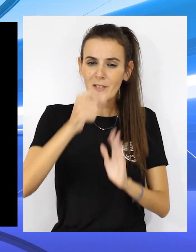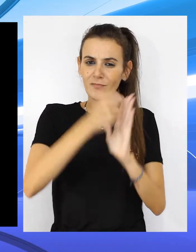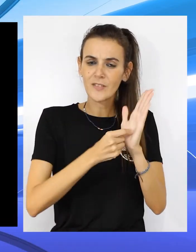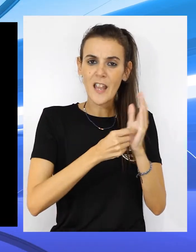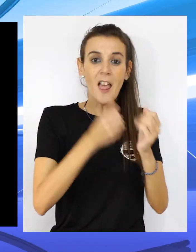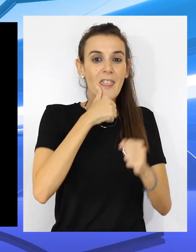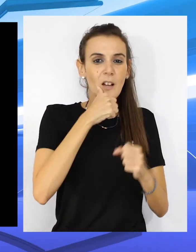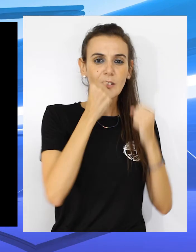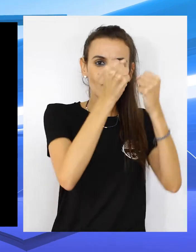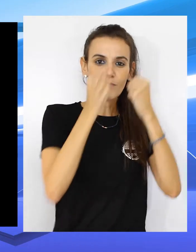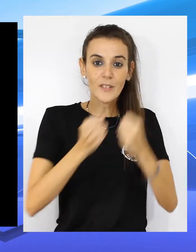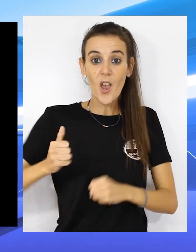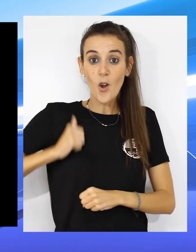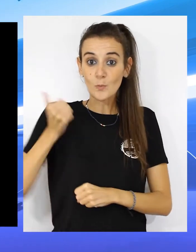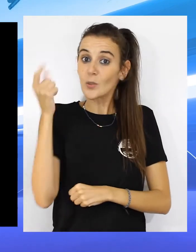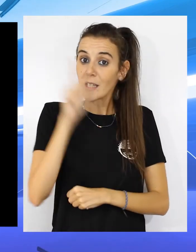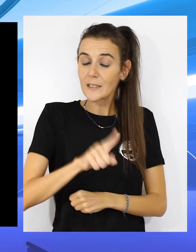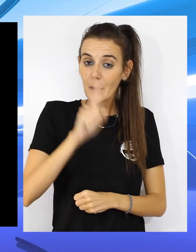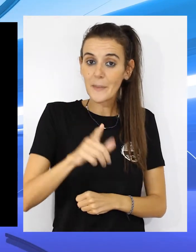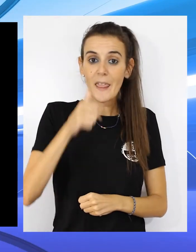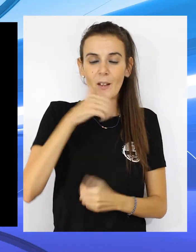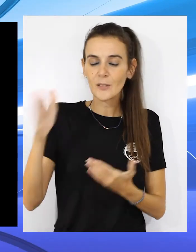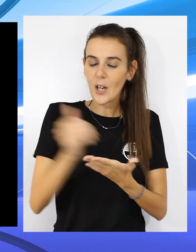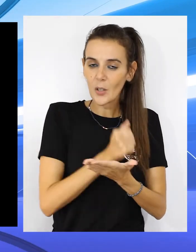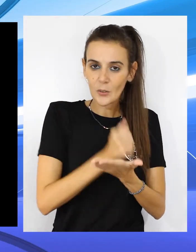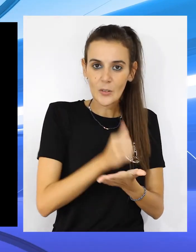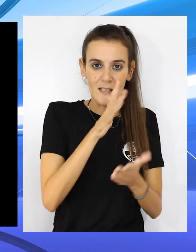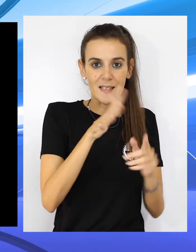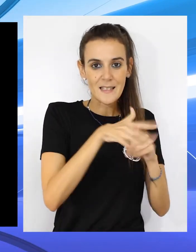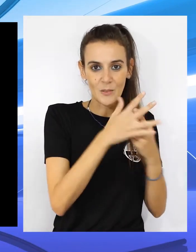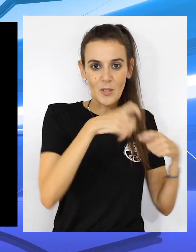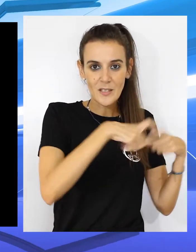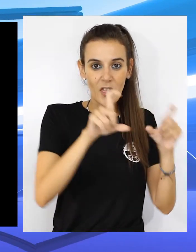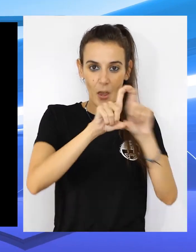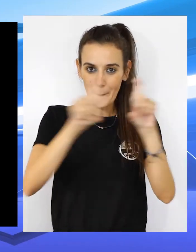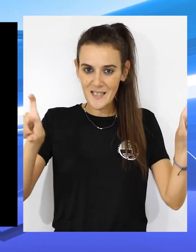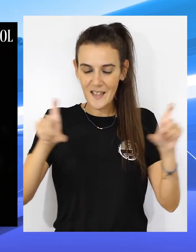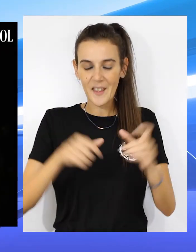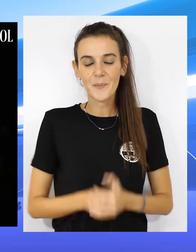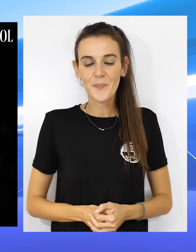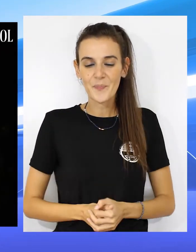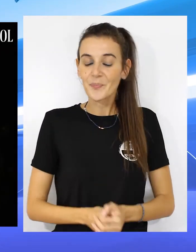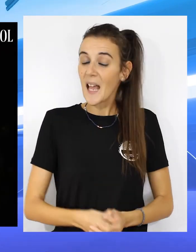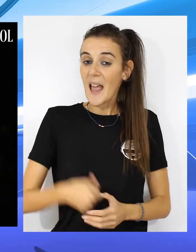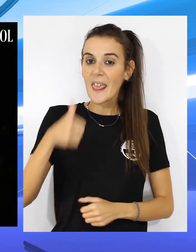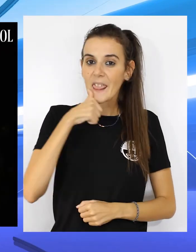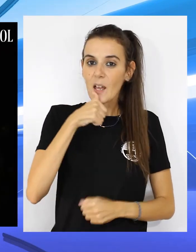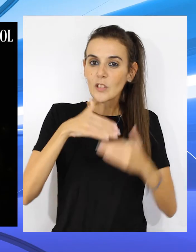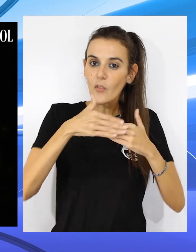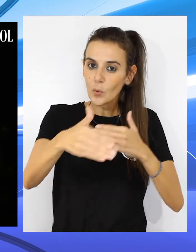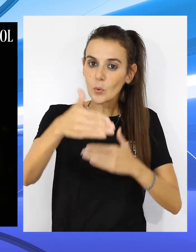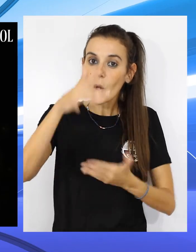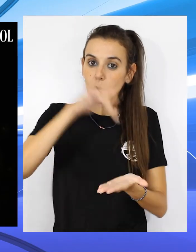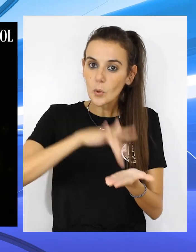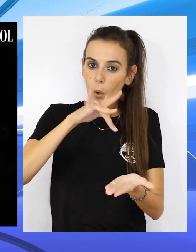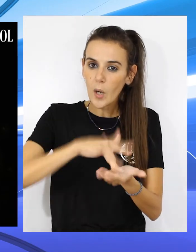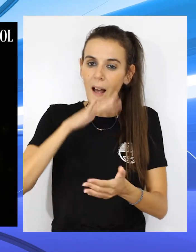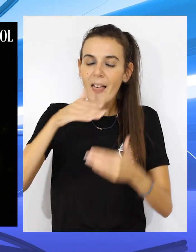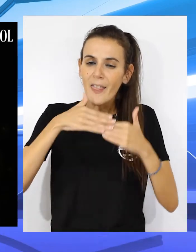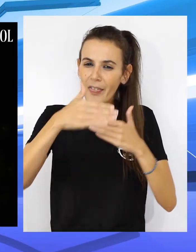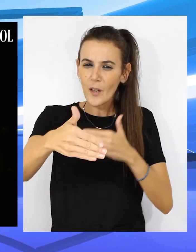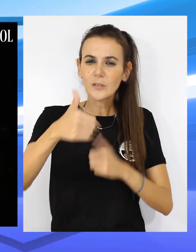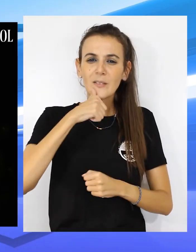destacando las fortalezas de Ceuta y las oportunidades que nuestra ciudad presenta al sector empresarial. Ceuta tiene futuro,